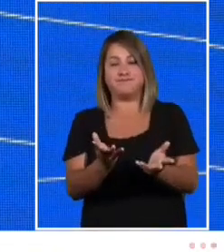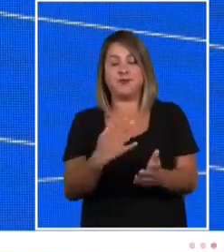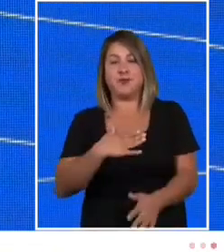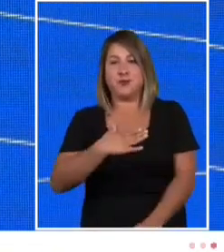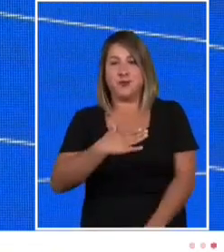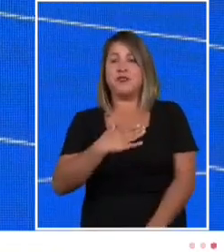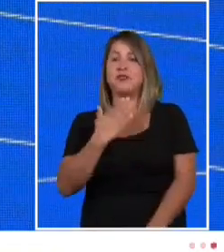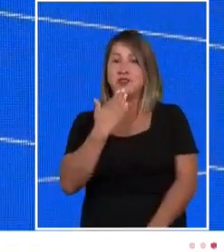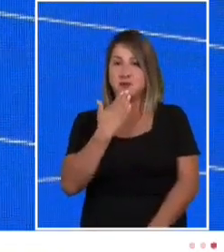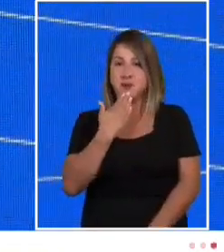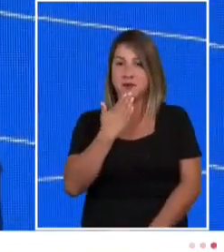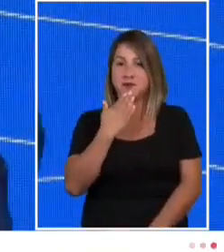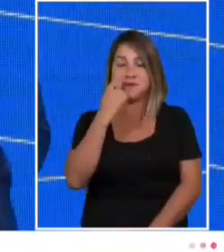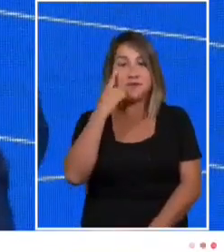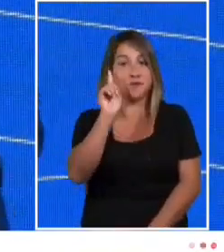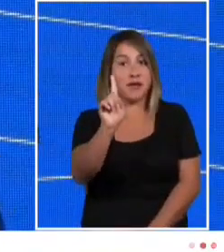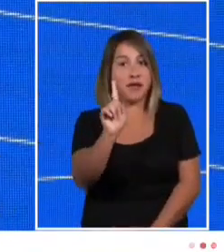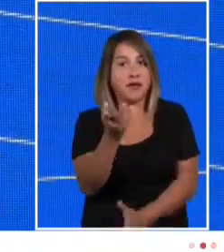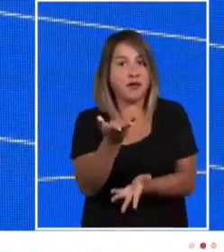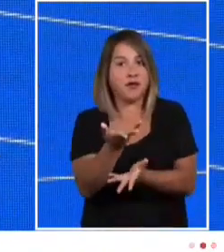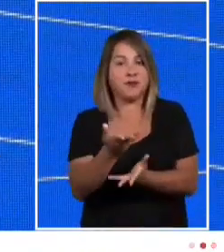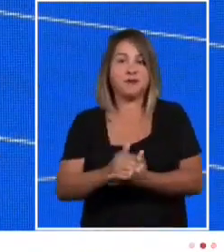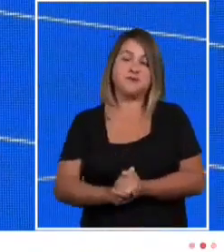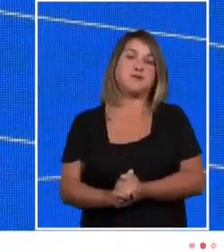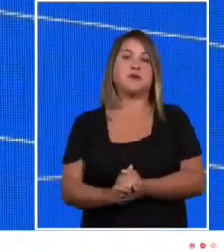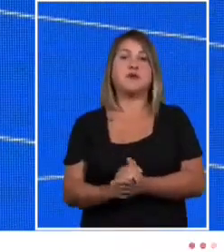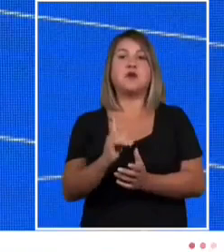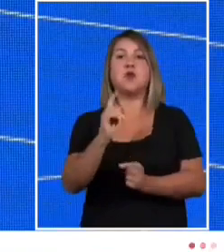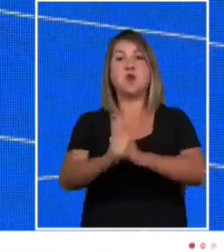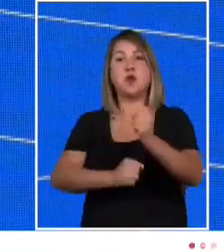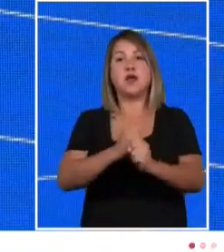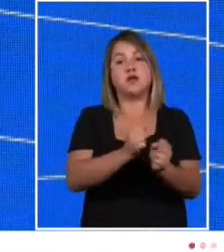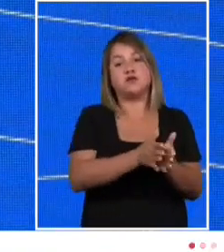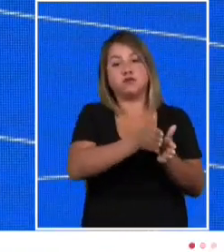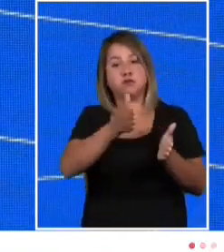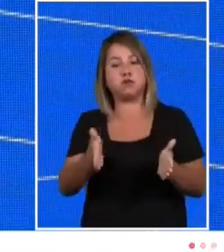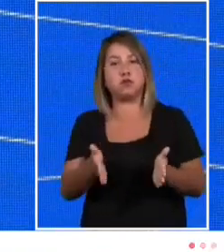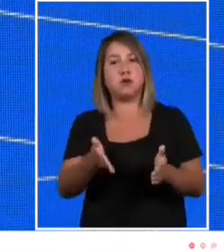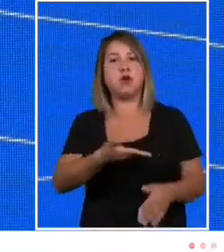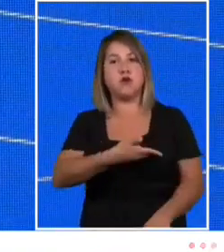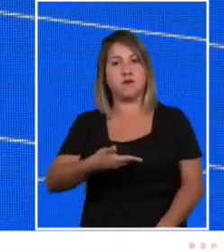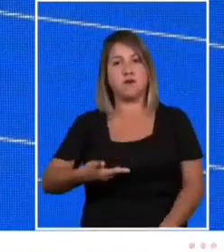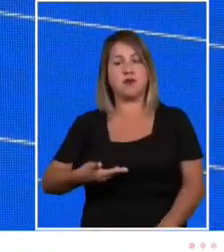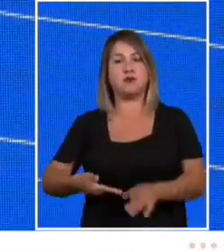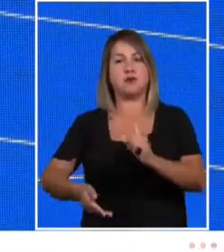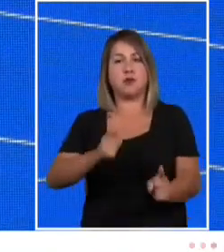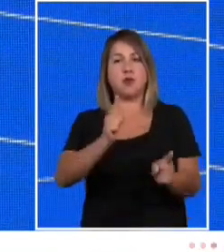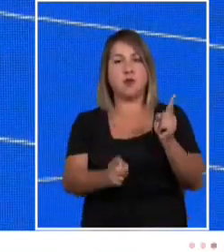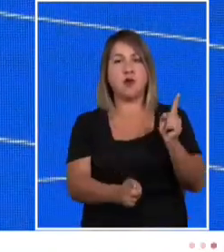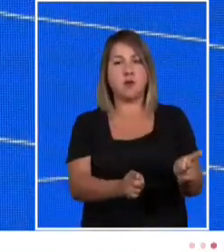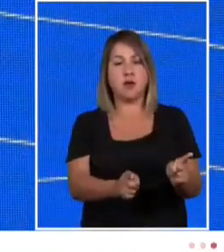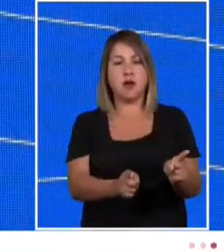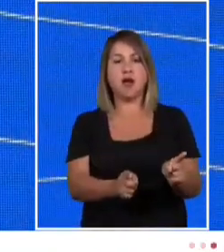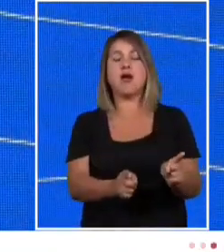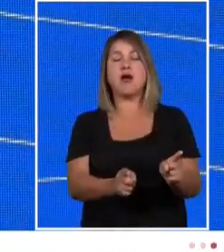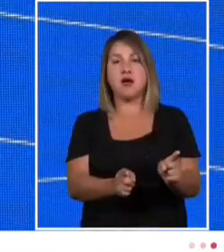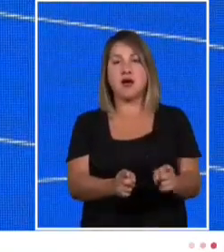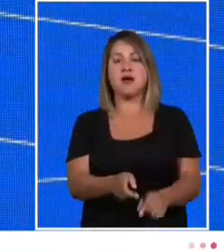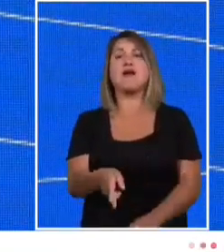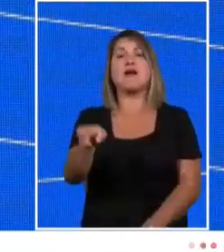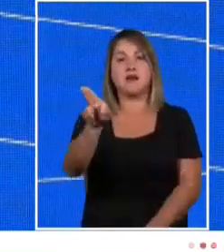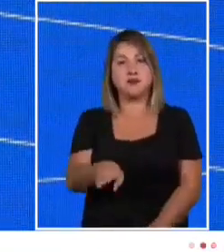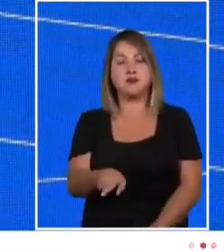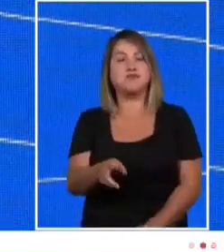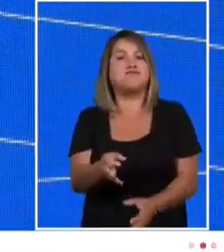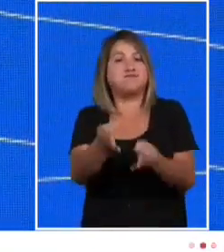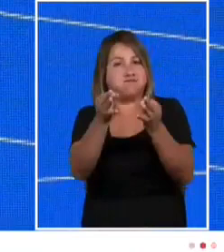Pero en el ejercicio de un año de gobierno, he podido confirmar con total certeza